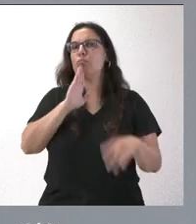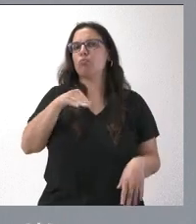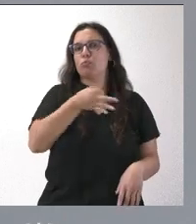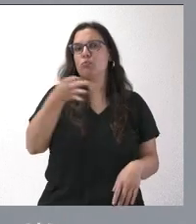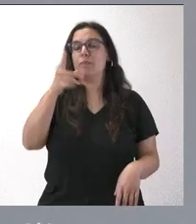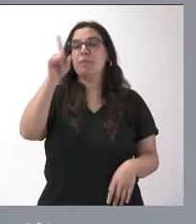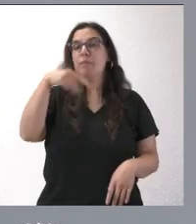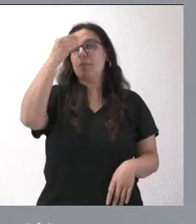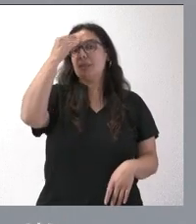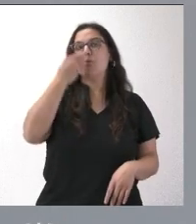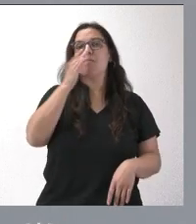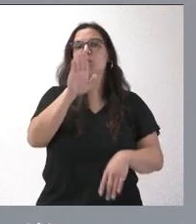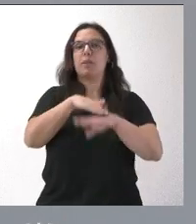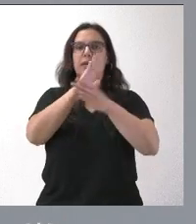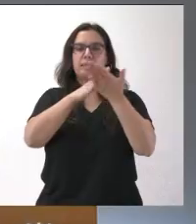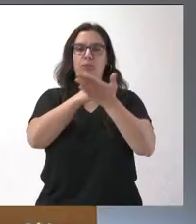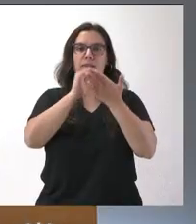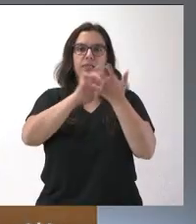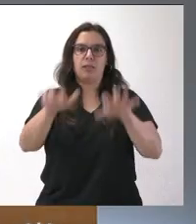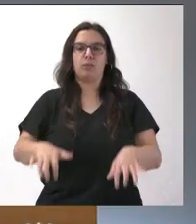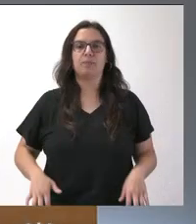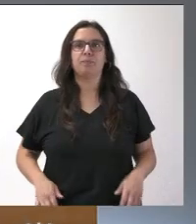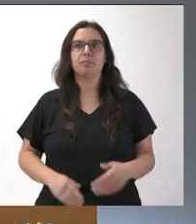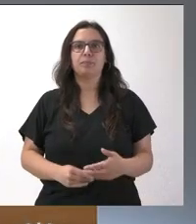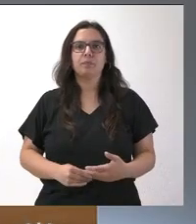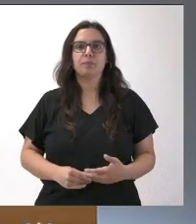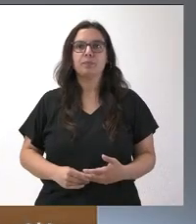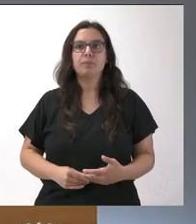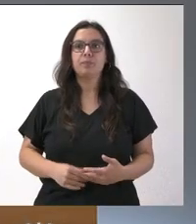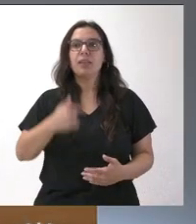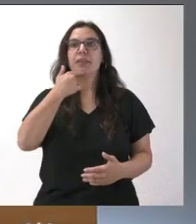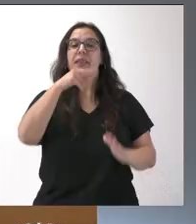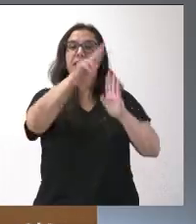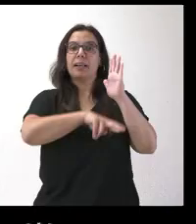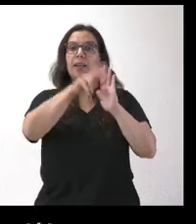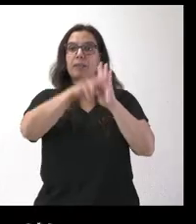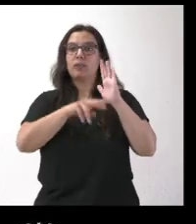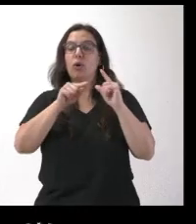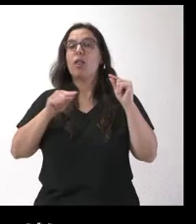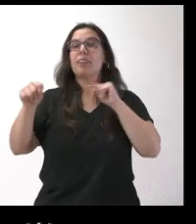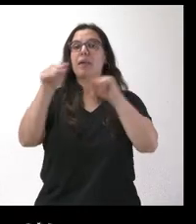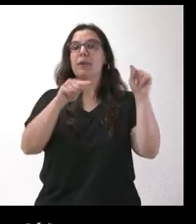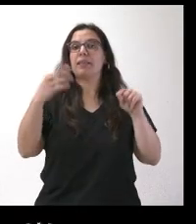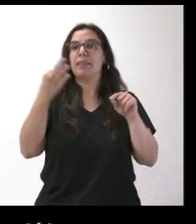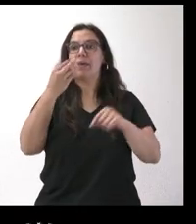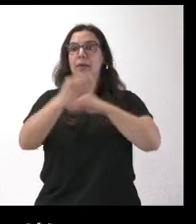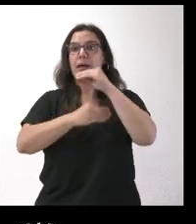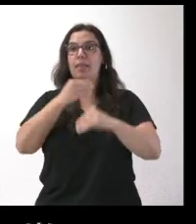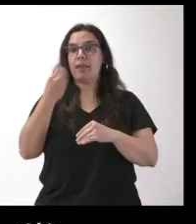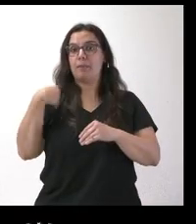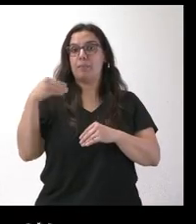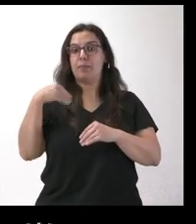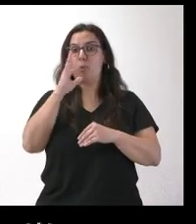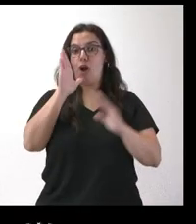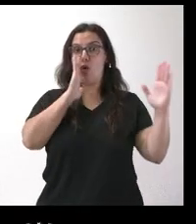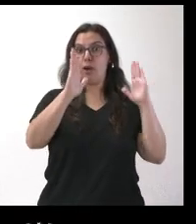siempre pensando en aquello que sea mejor para Castilla y León. Sí, según el reglamento, el debate se tiene que celebrar en este periodo de sesiones. No sé si